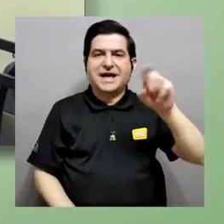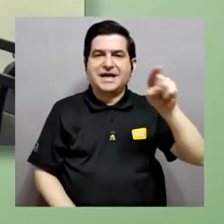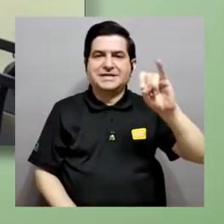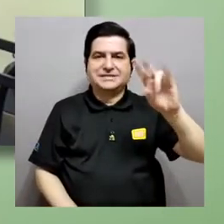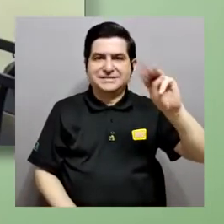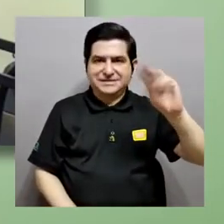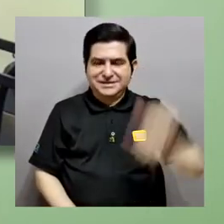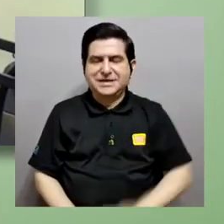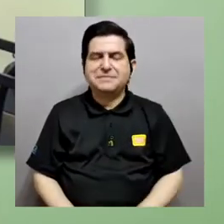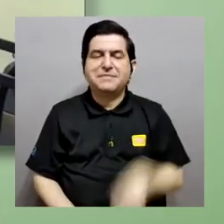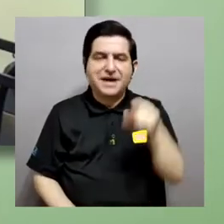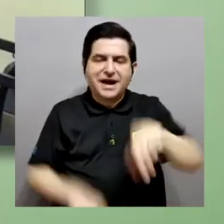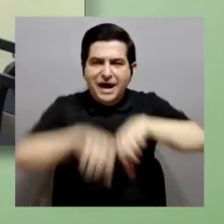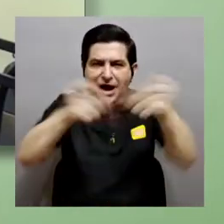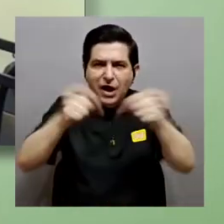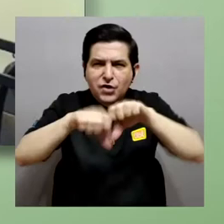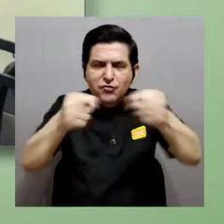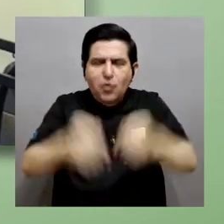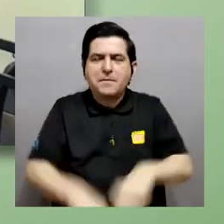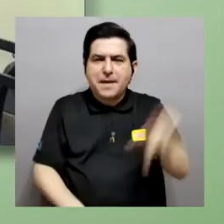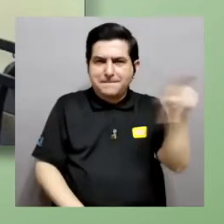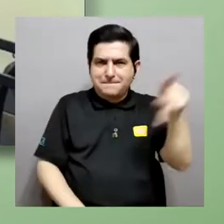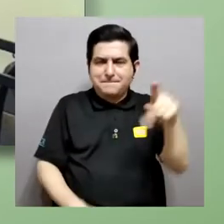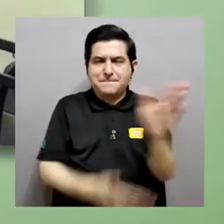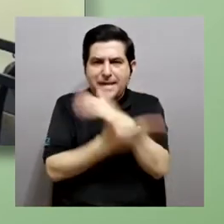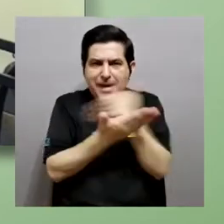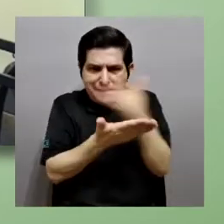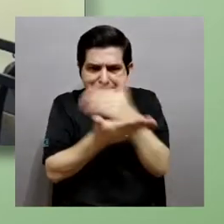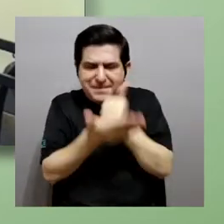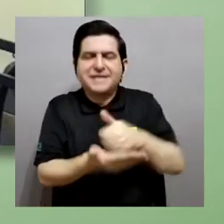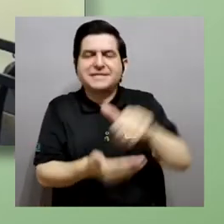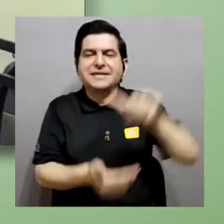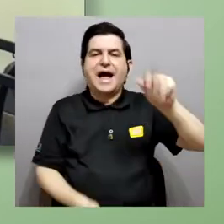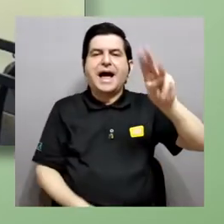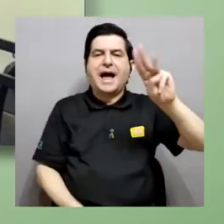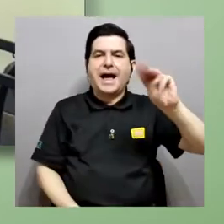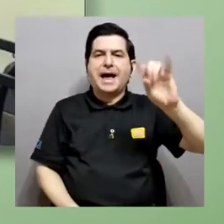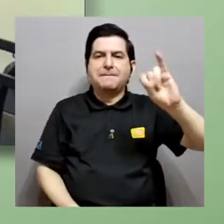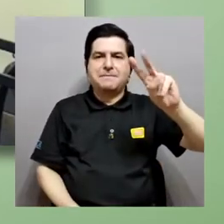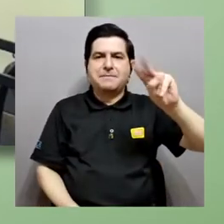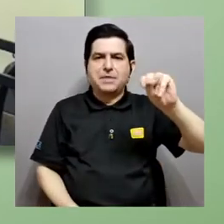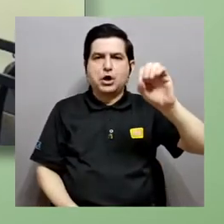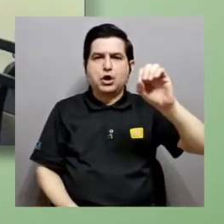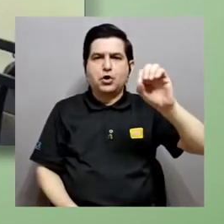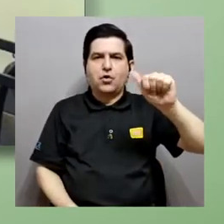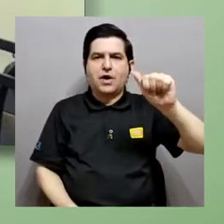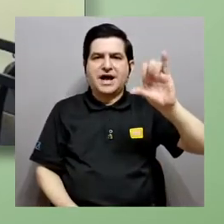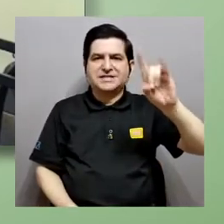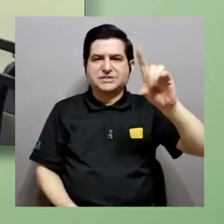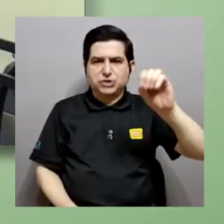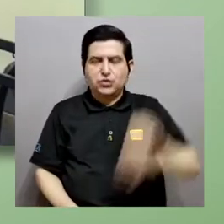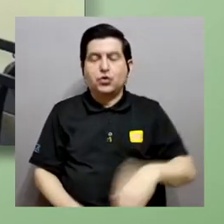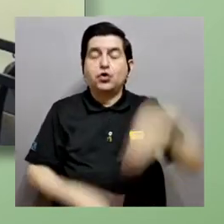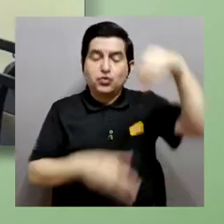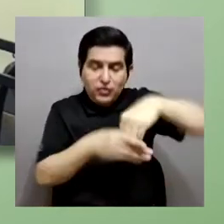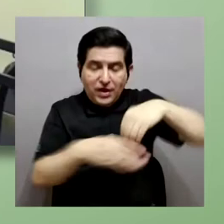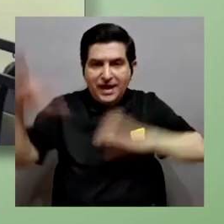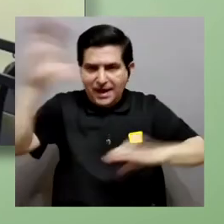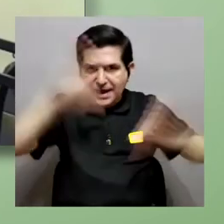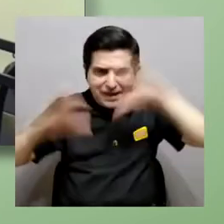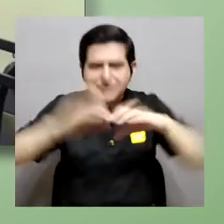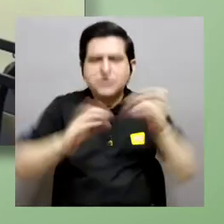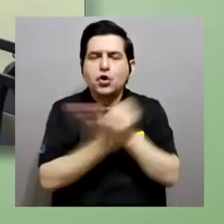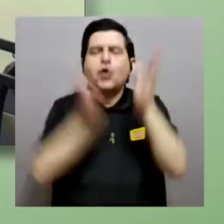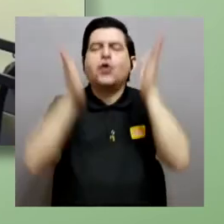fragmentan las proteínas en pequeñas partes que llamamos aminoácidos. Y por ejemplo, dentro de las ciencias